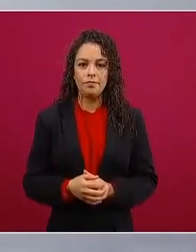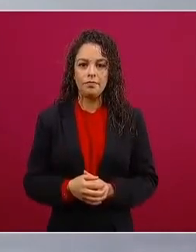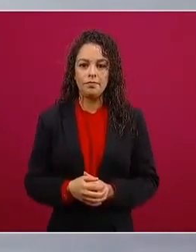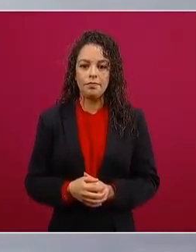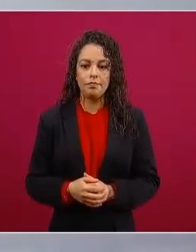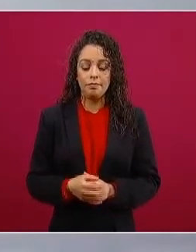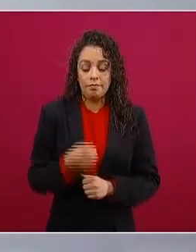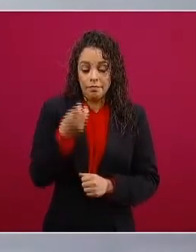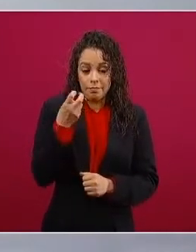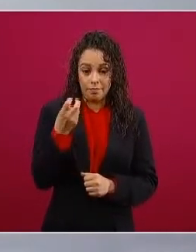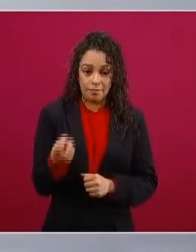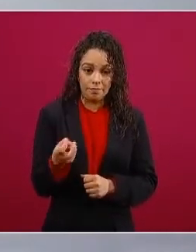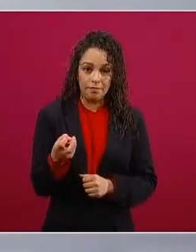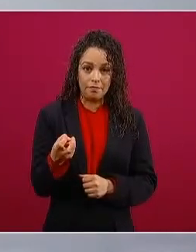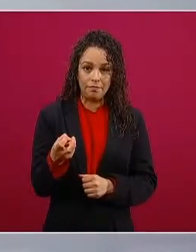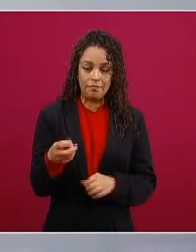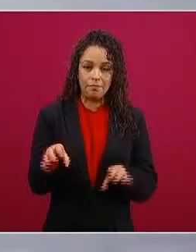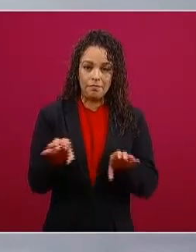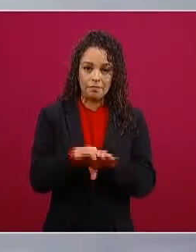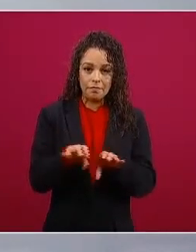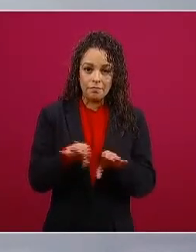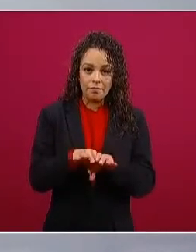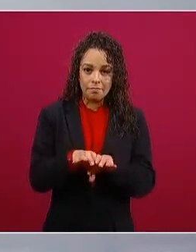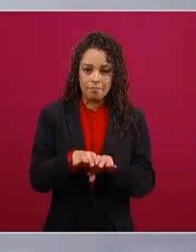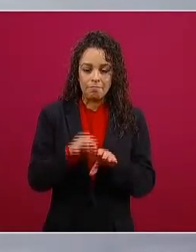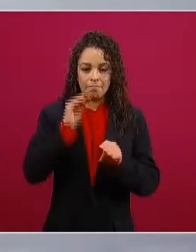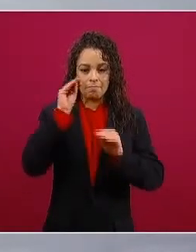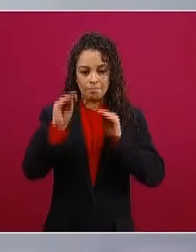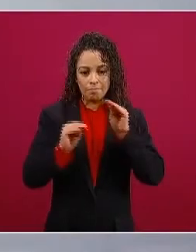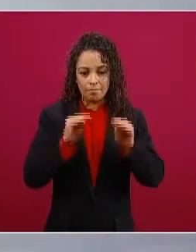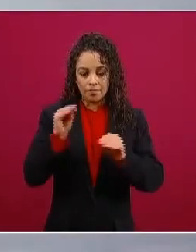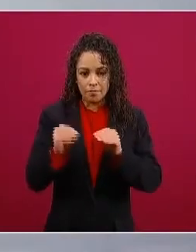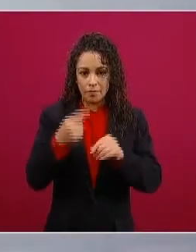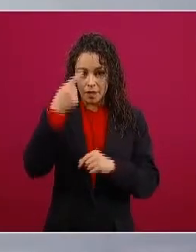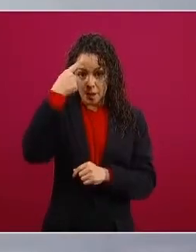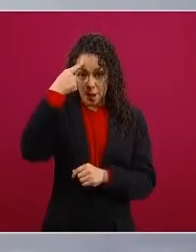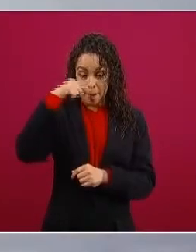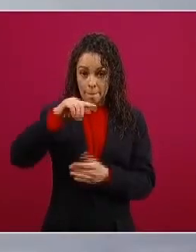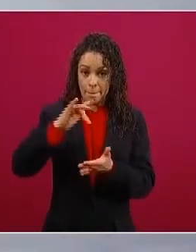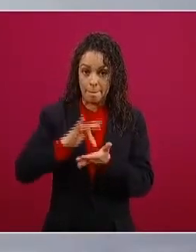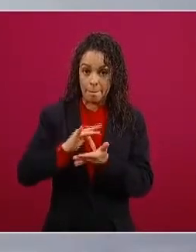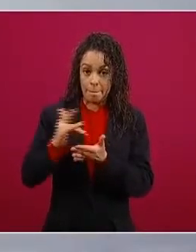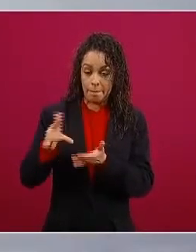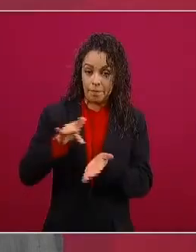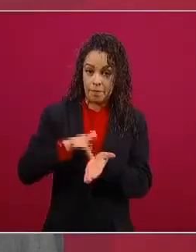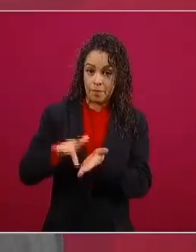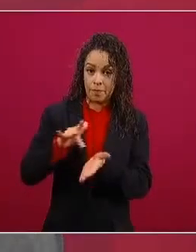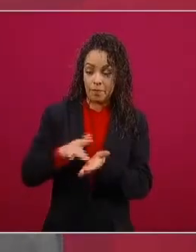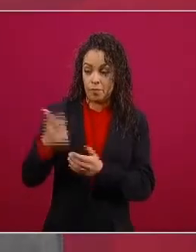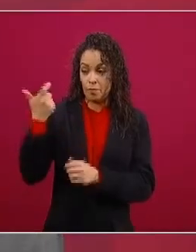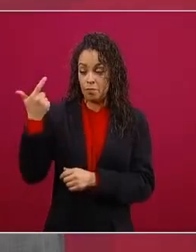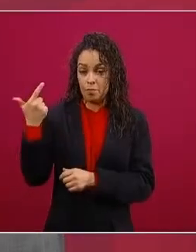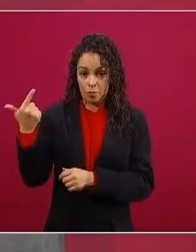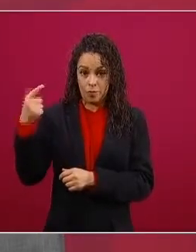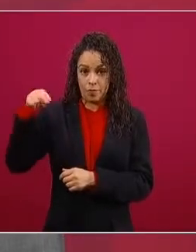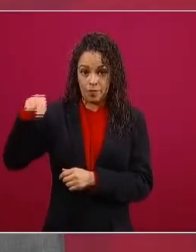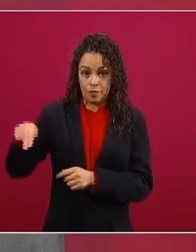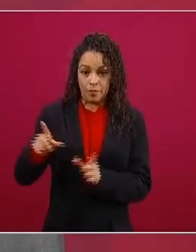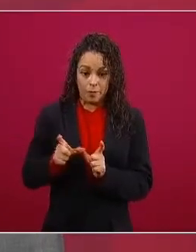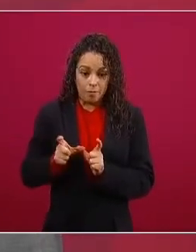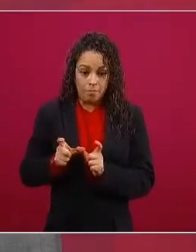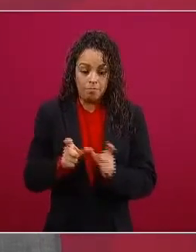la estrategia para tener presencia con la Guardia Nacional en todo el país hoy precisamente